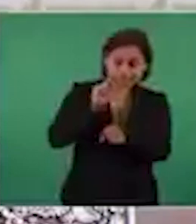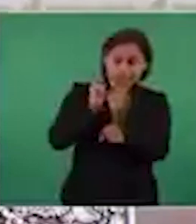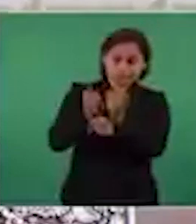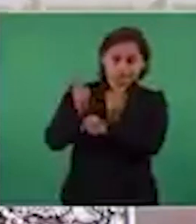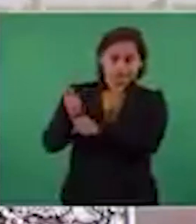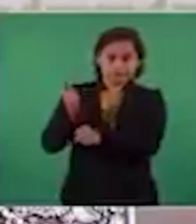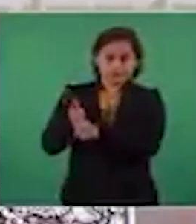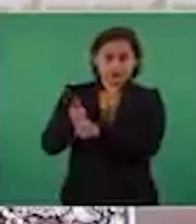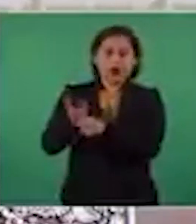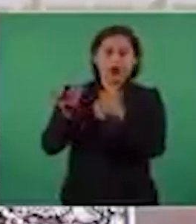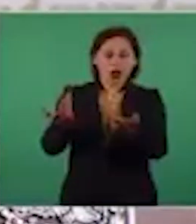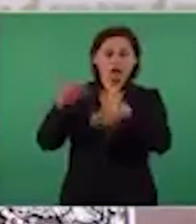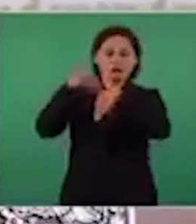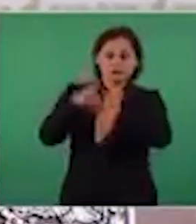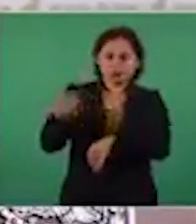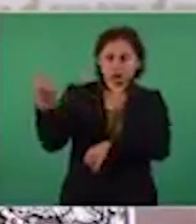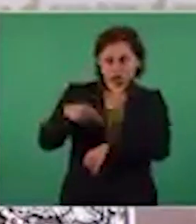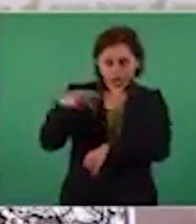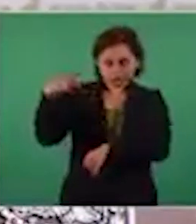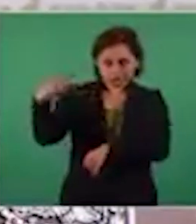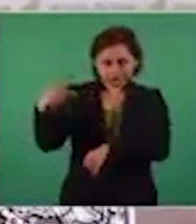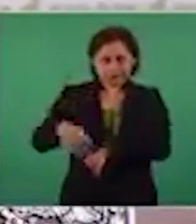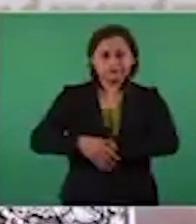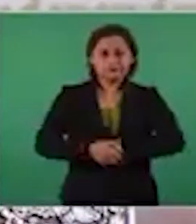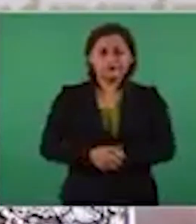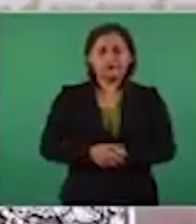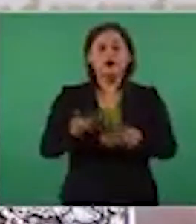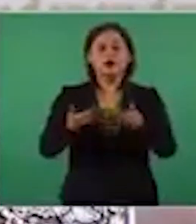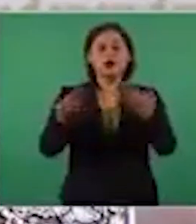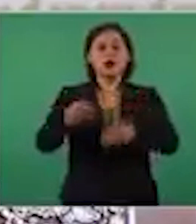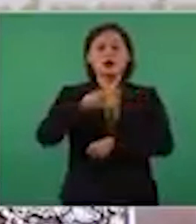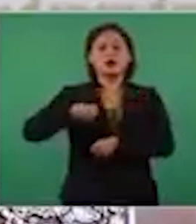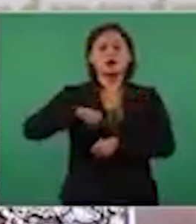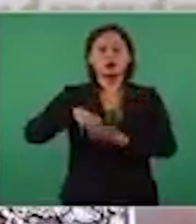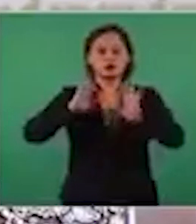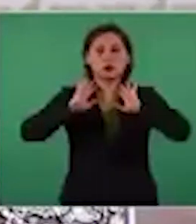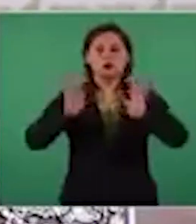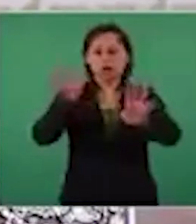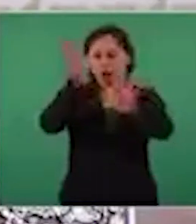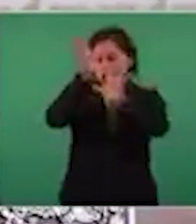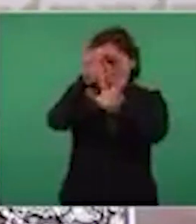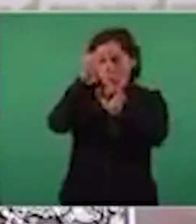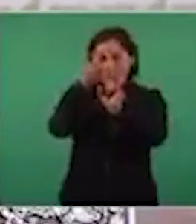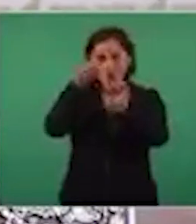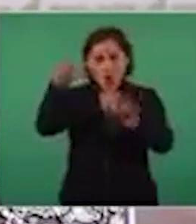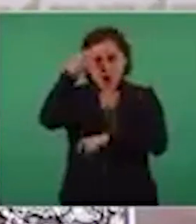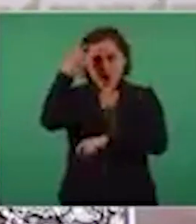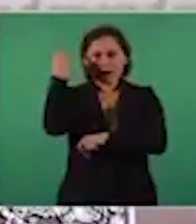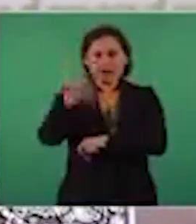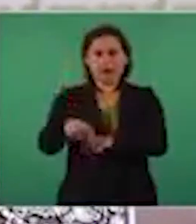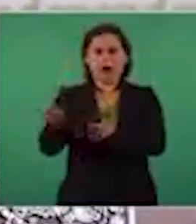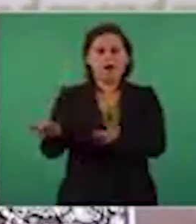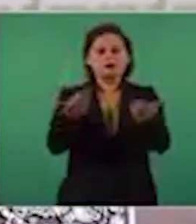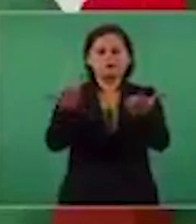Nos permitimos dar a conocer los apoyos que se entregarán a fin de que las personas damnificadas de Veracruz,